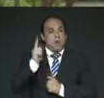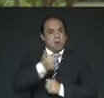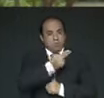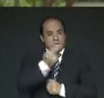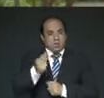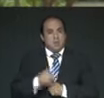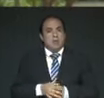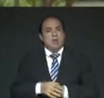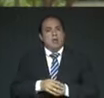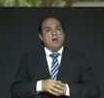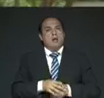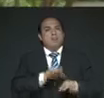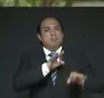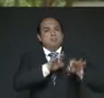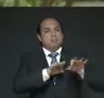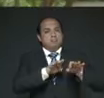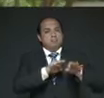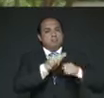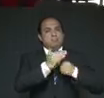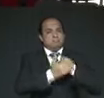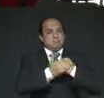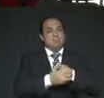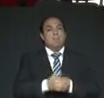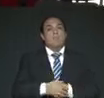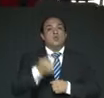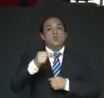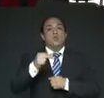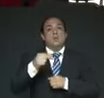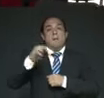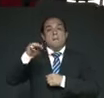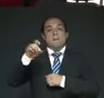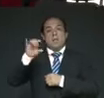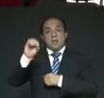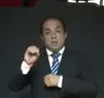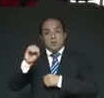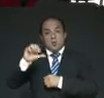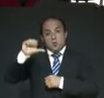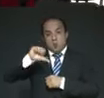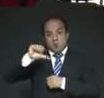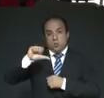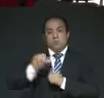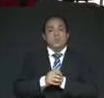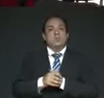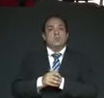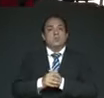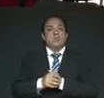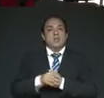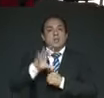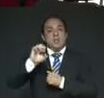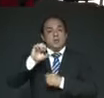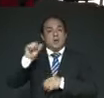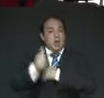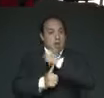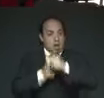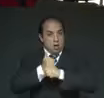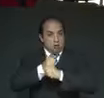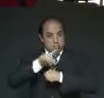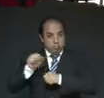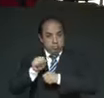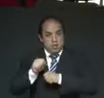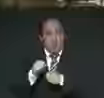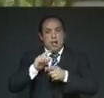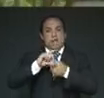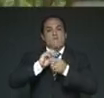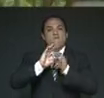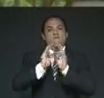que llamar esta calle México-Tenochtitlan el día de hoy, 500 años después, es una manera de cambiar nuestra